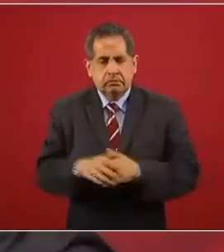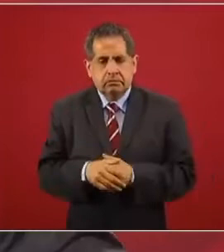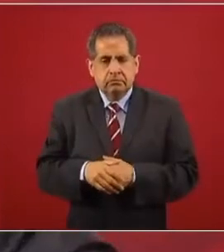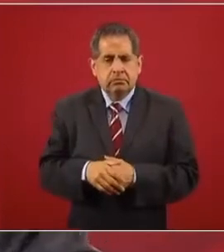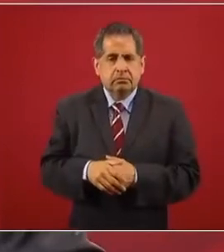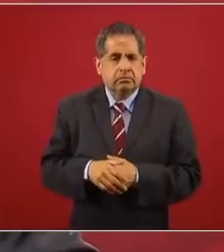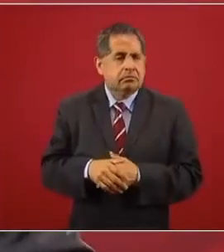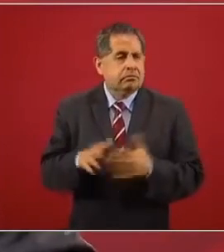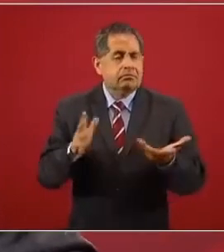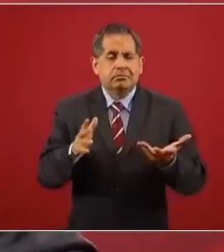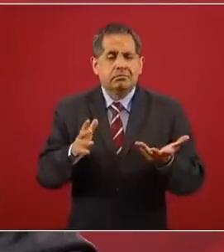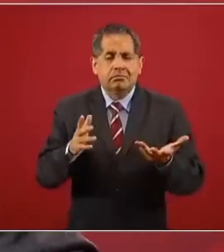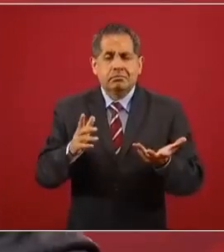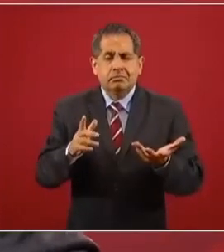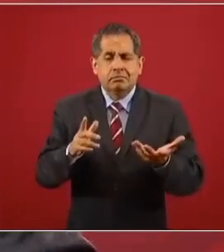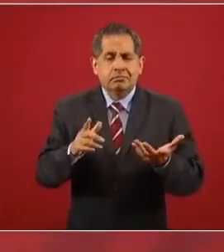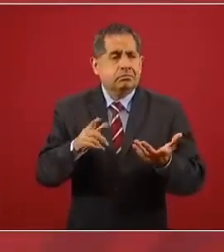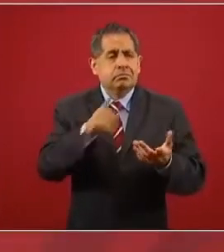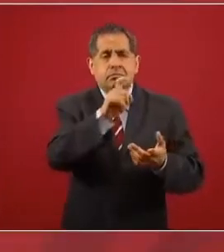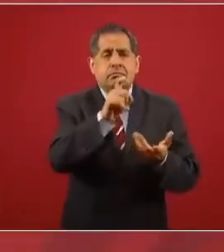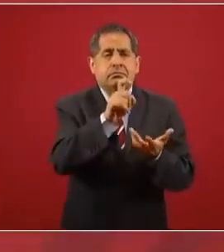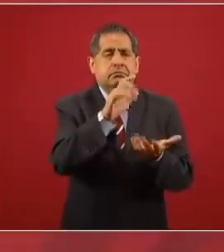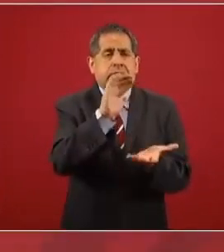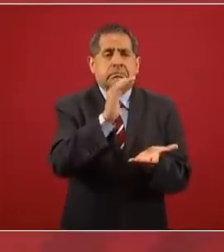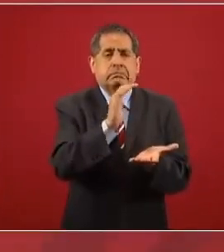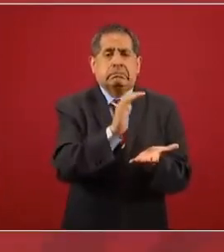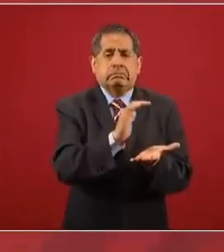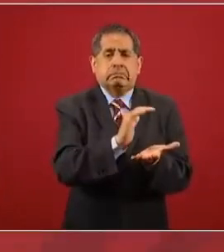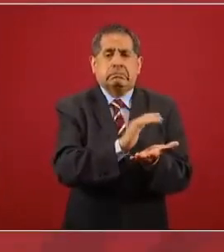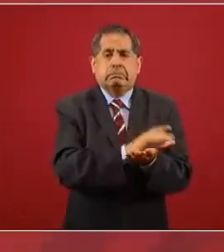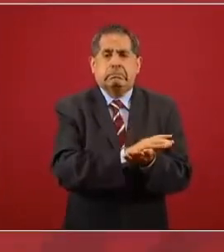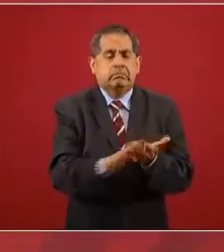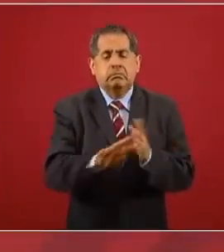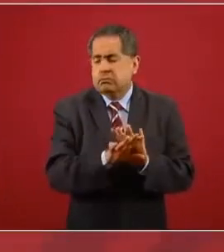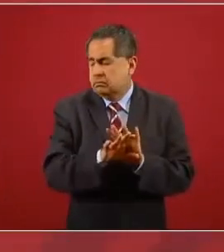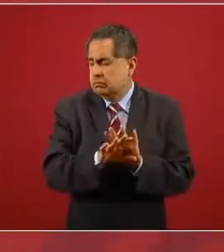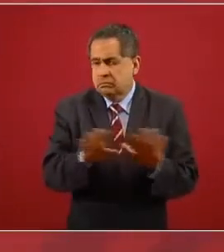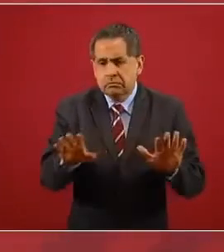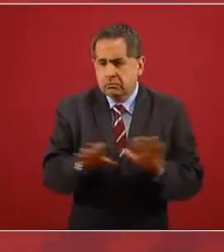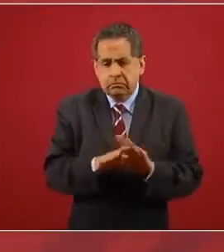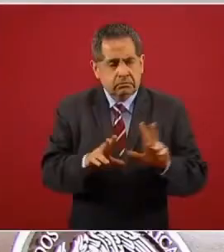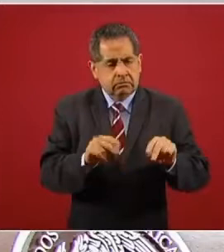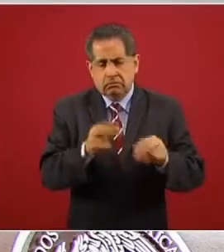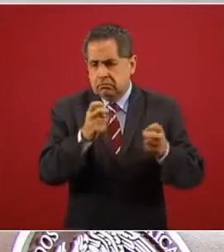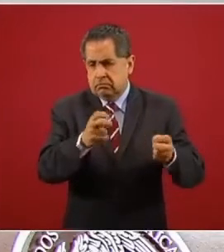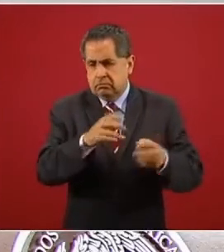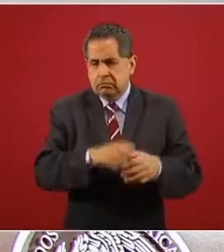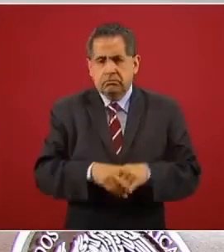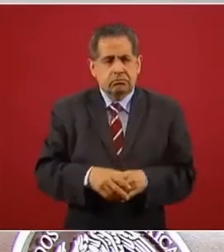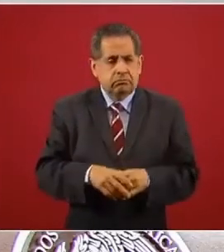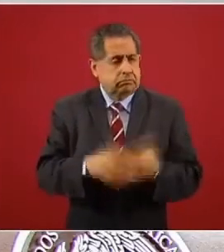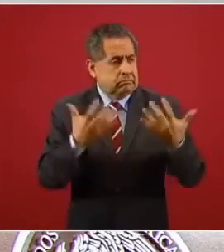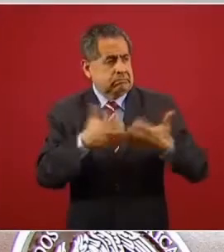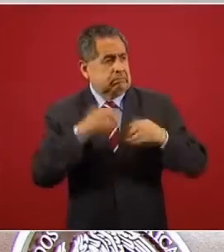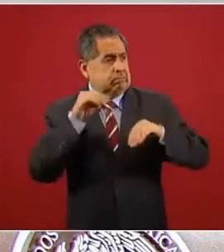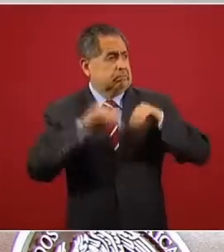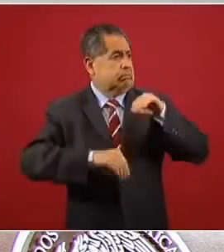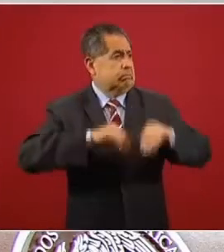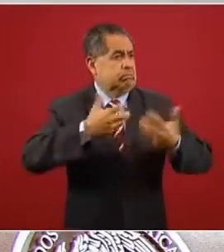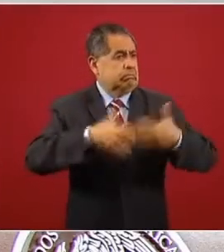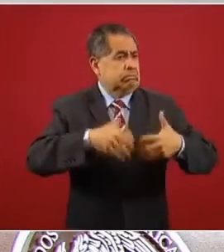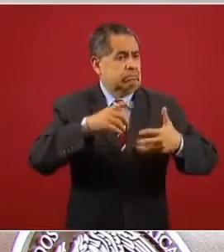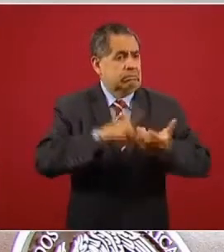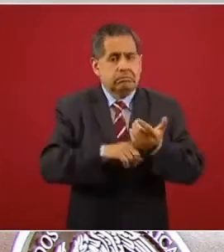laguna no puede seguirse fomentando la industrialización a partir